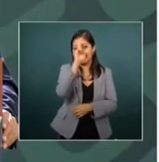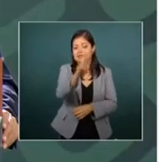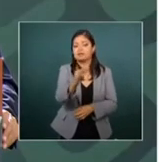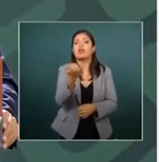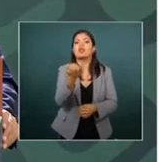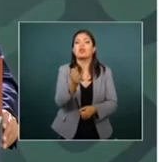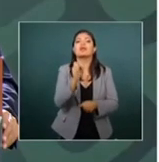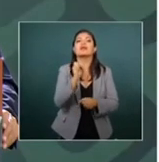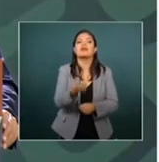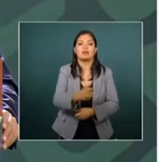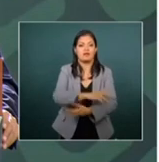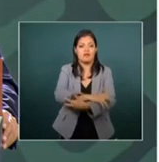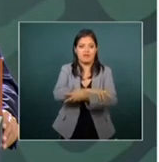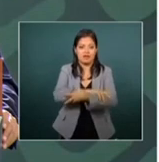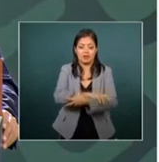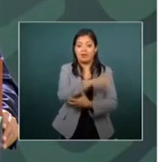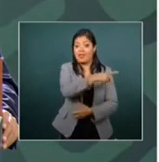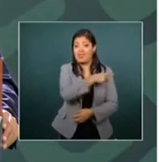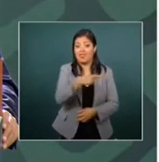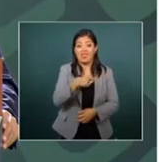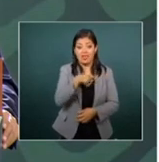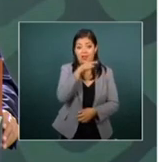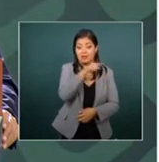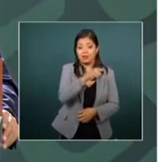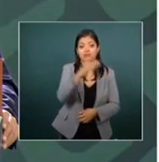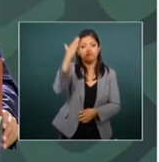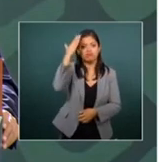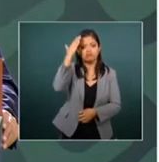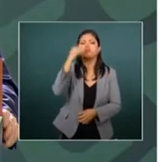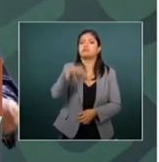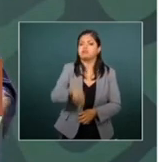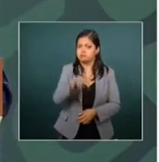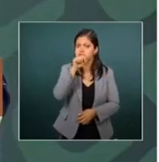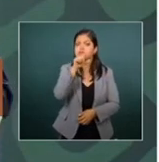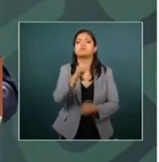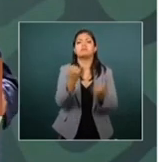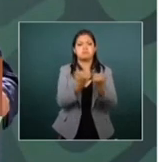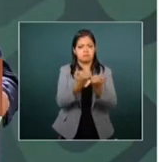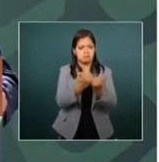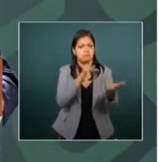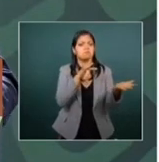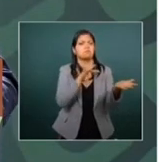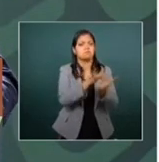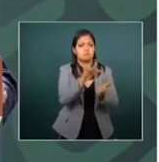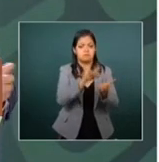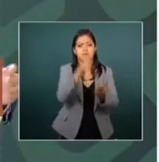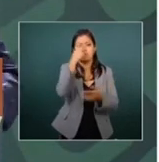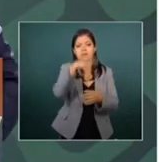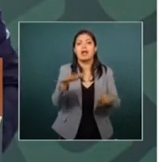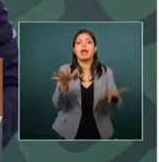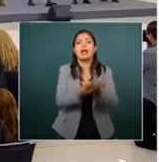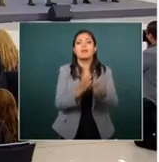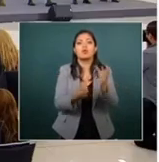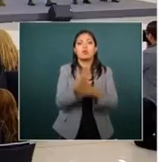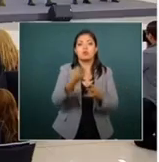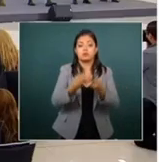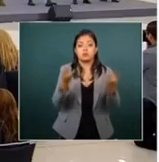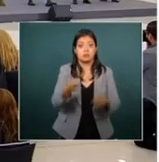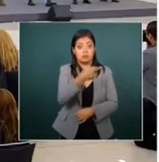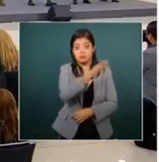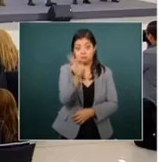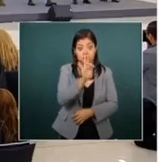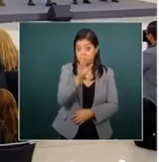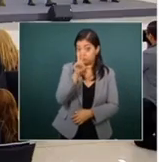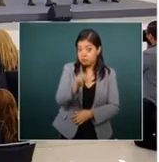fraternidad. Usted debe encabezar ese esfuerzo y contará siempre con Jalisco para construir esta nueva historia. Si no es así, ¿cómo